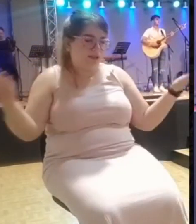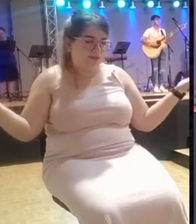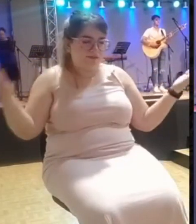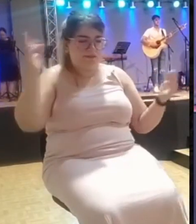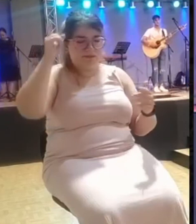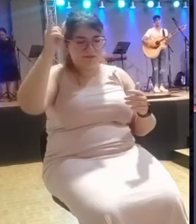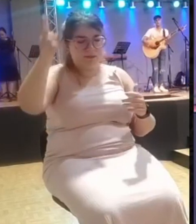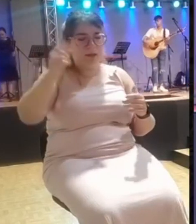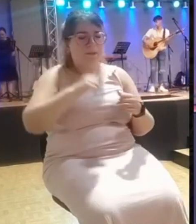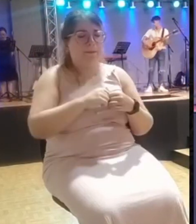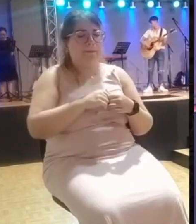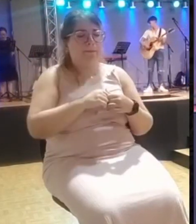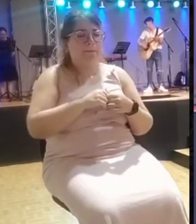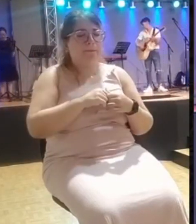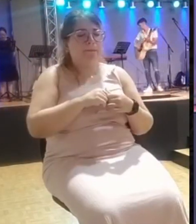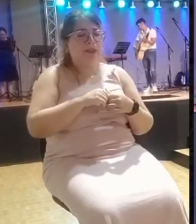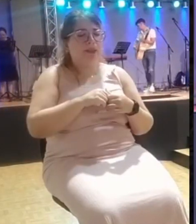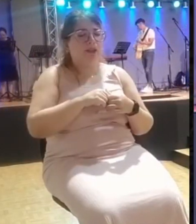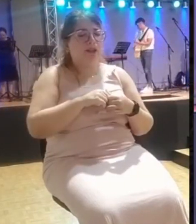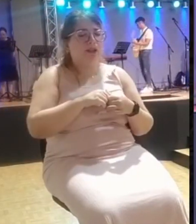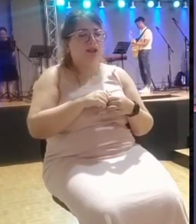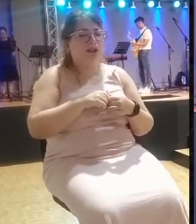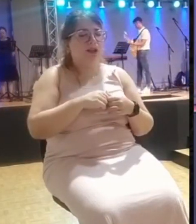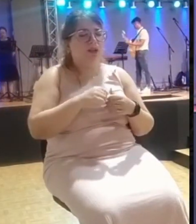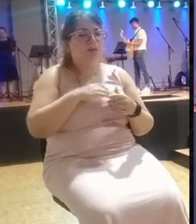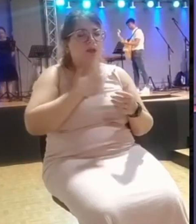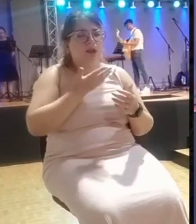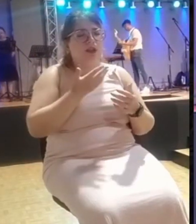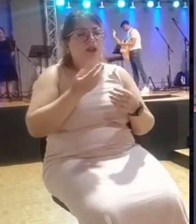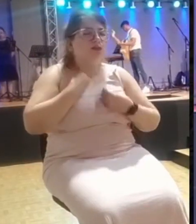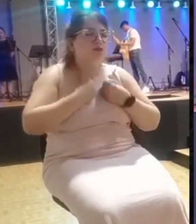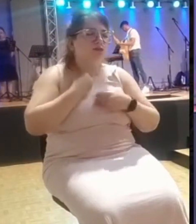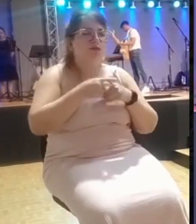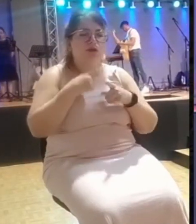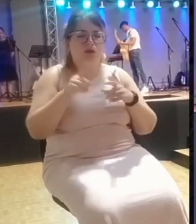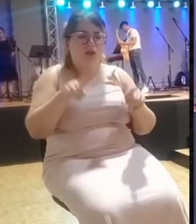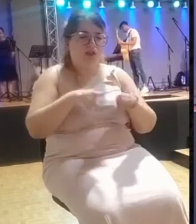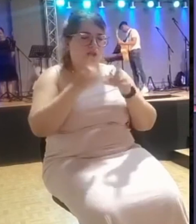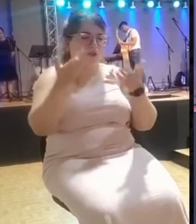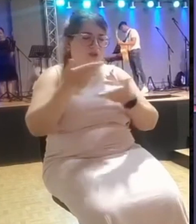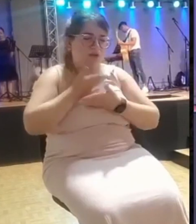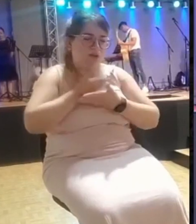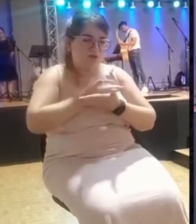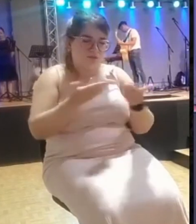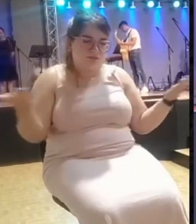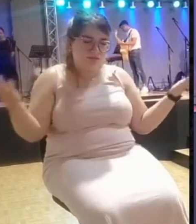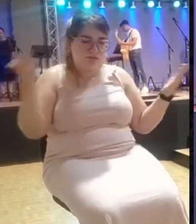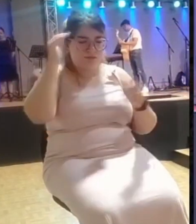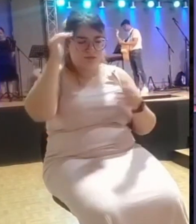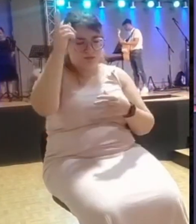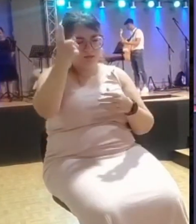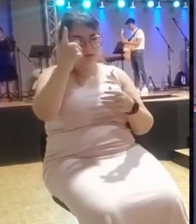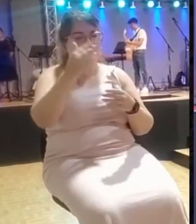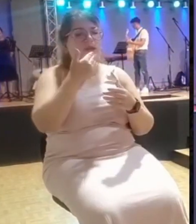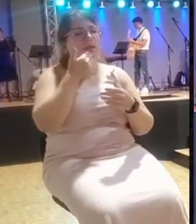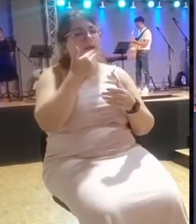Dentro del susto que pasamos y, o lo disgusto, ayúdanos a confiar plenamente en ti, Padre mío. Te